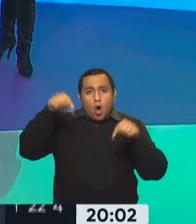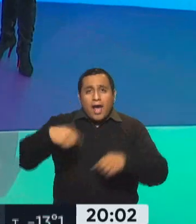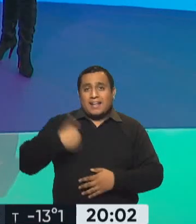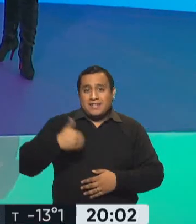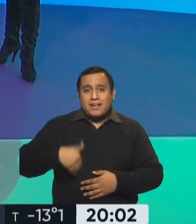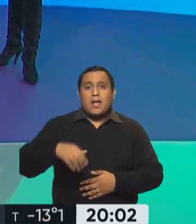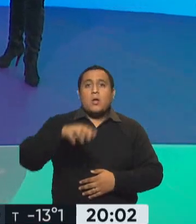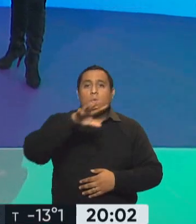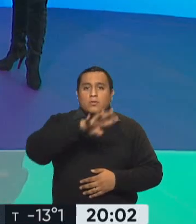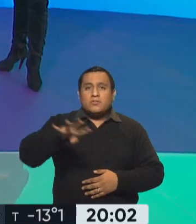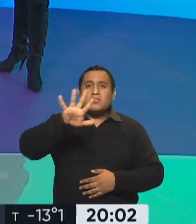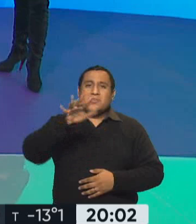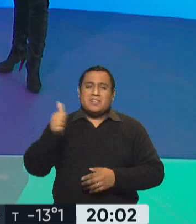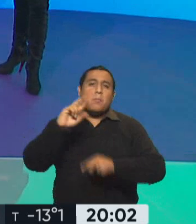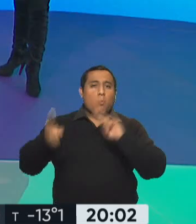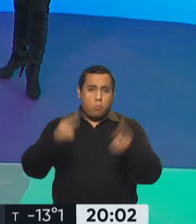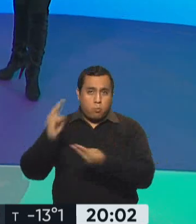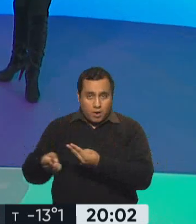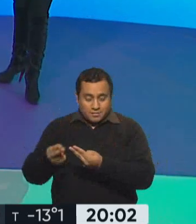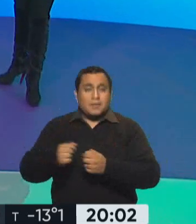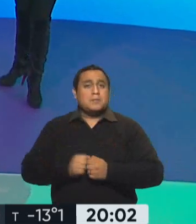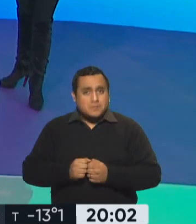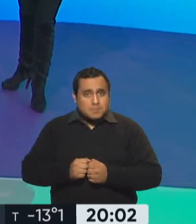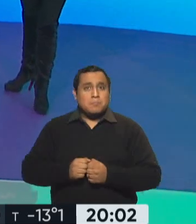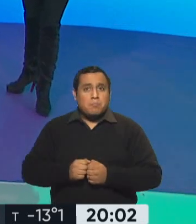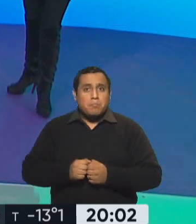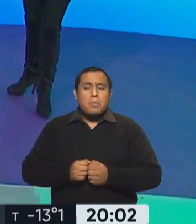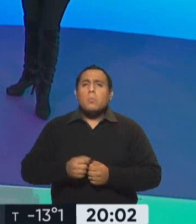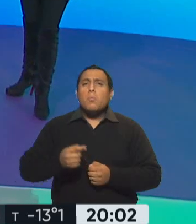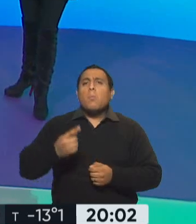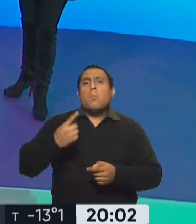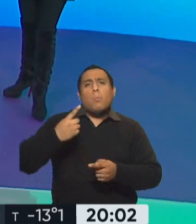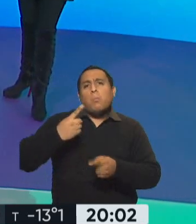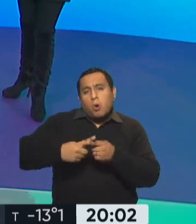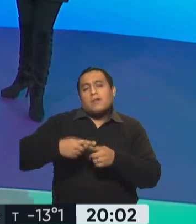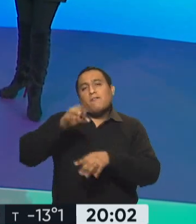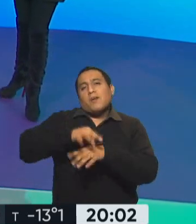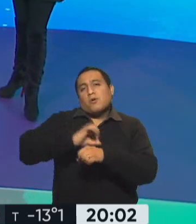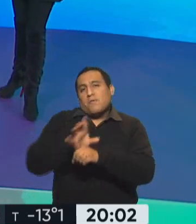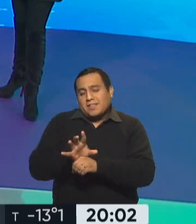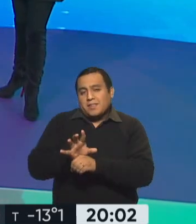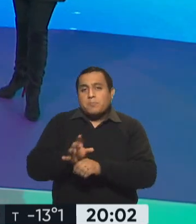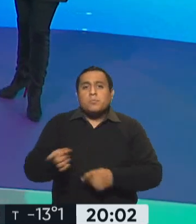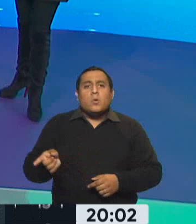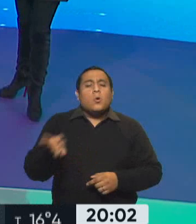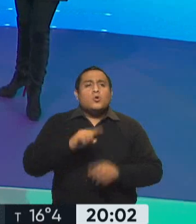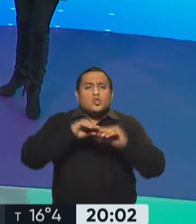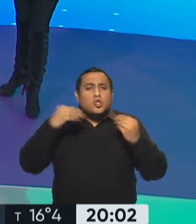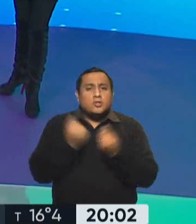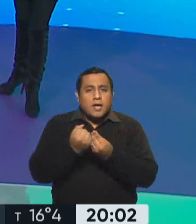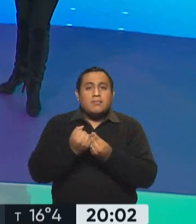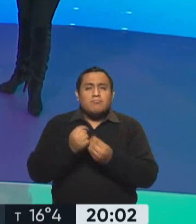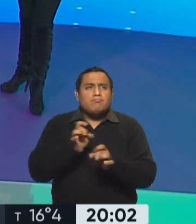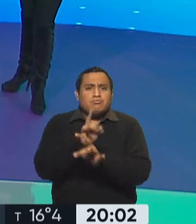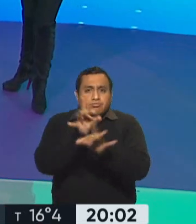nuestro país 456 muertes, fallecimientos a raíz de la enfermedad. Bien, a ver, el total de